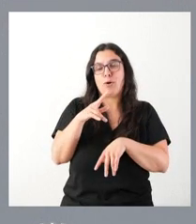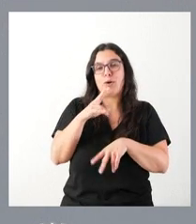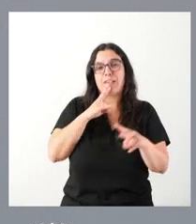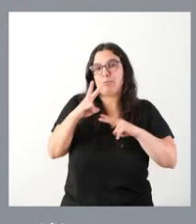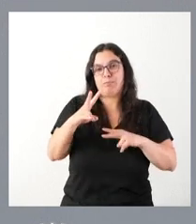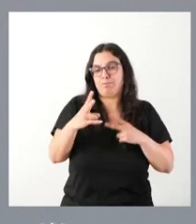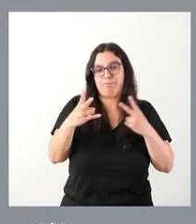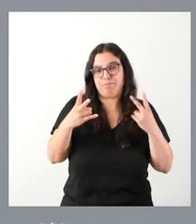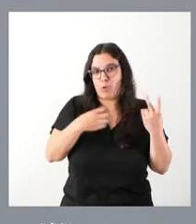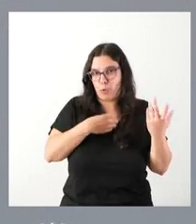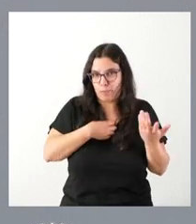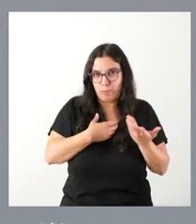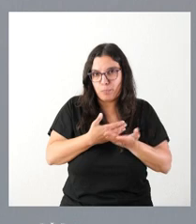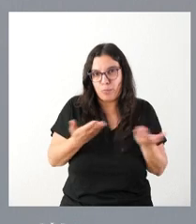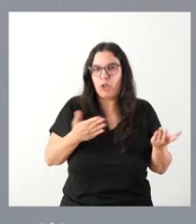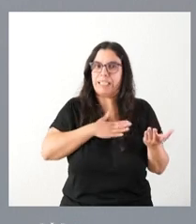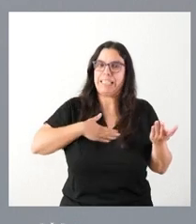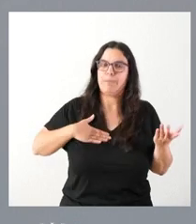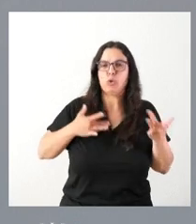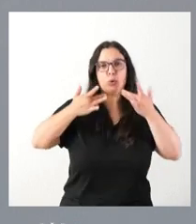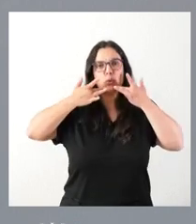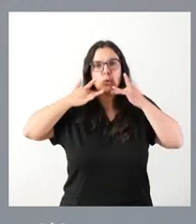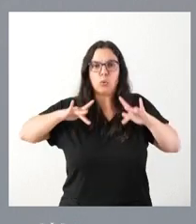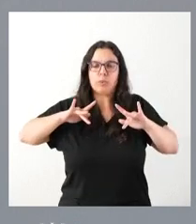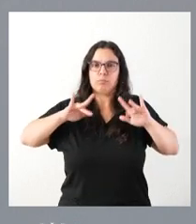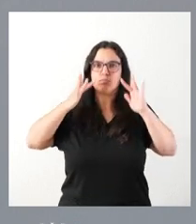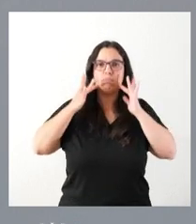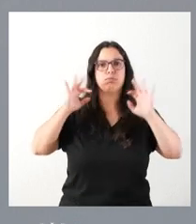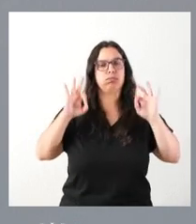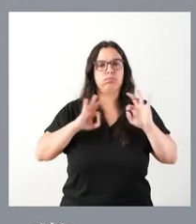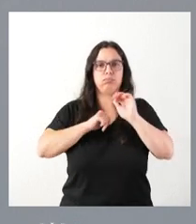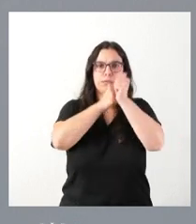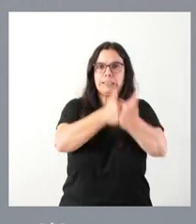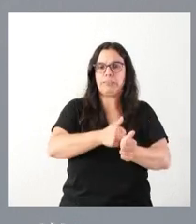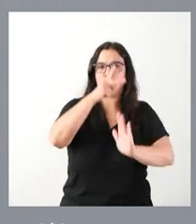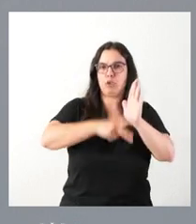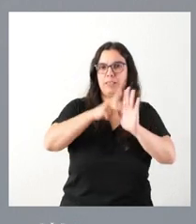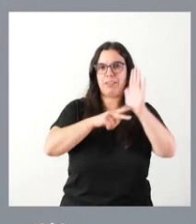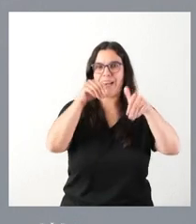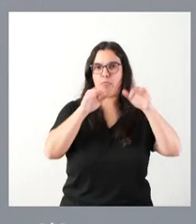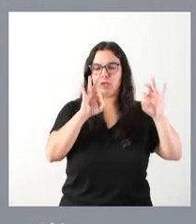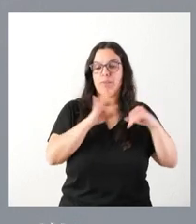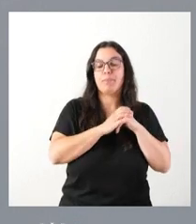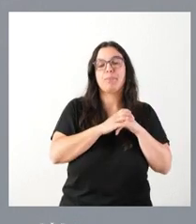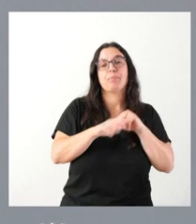esta, pero queremos ser muy escrupulosos en el cumplimiento de esa normativa. Y, en segundo lugar,